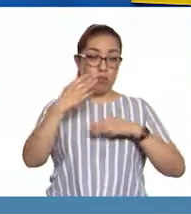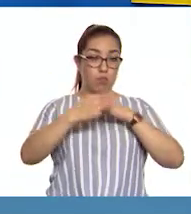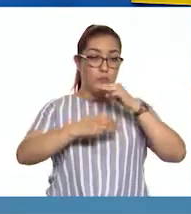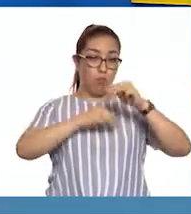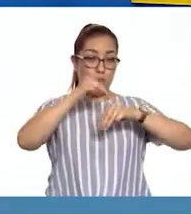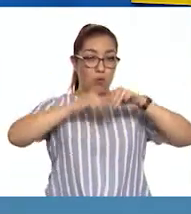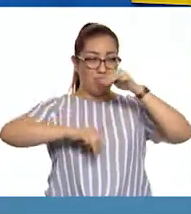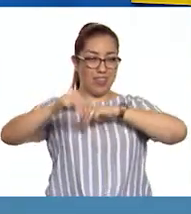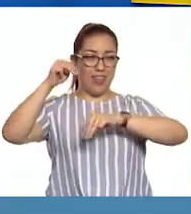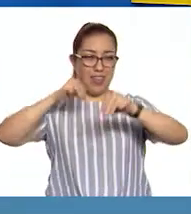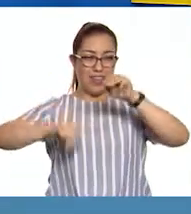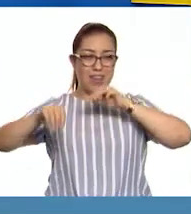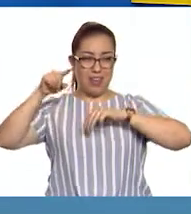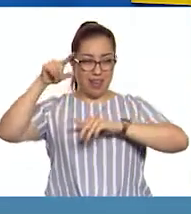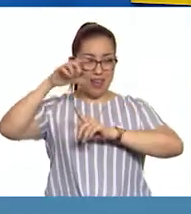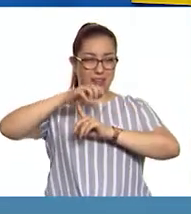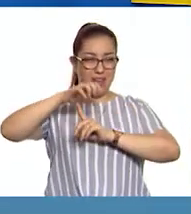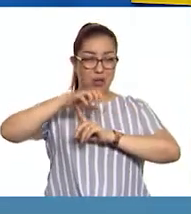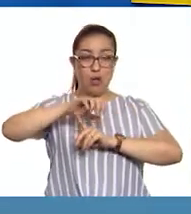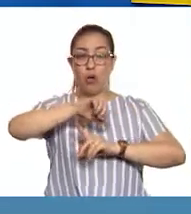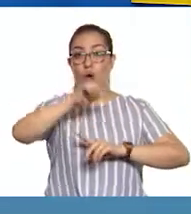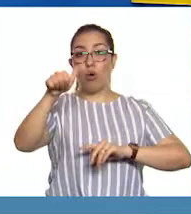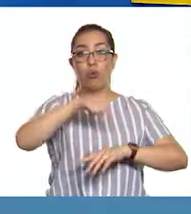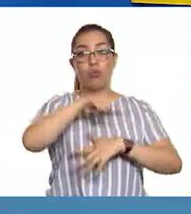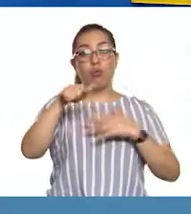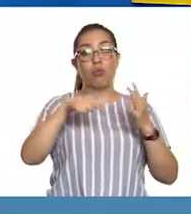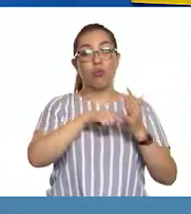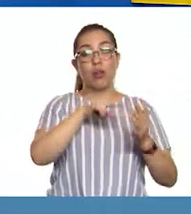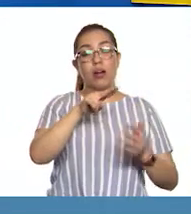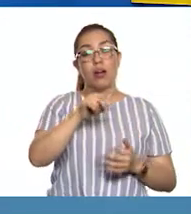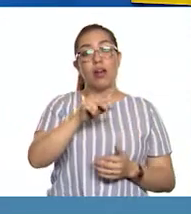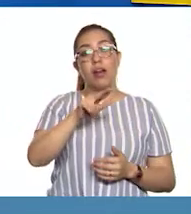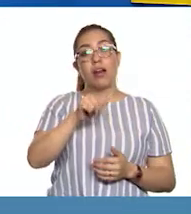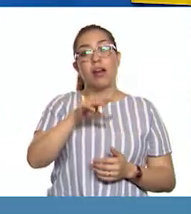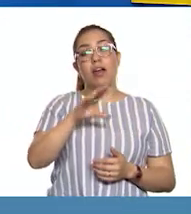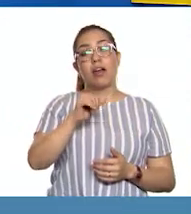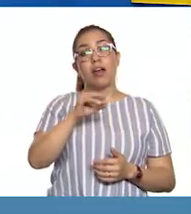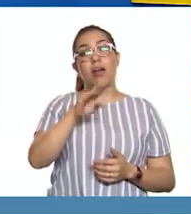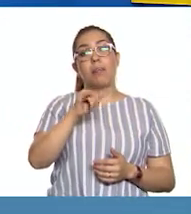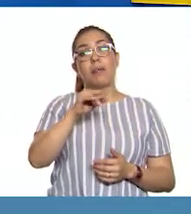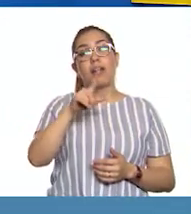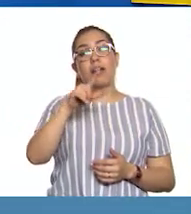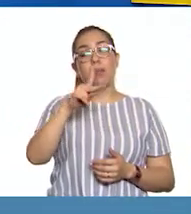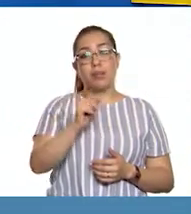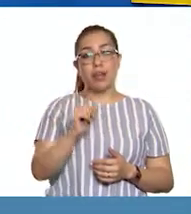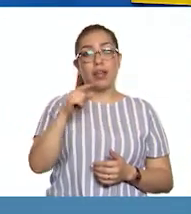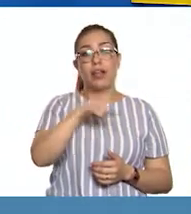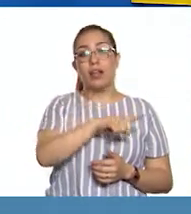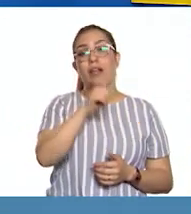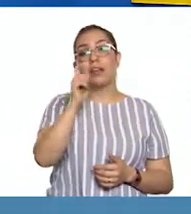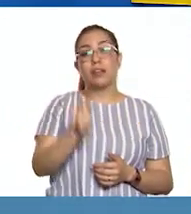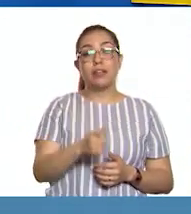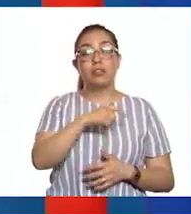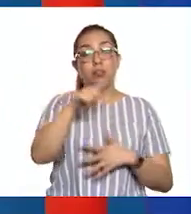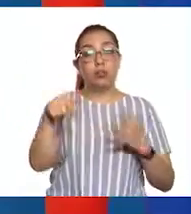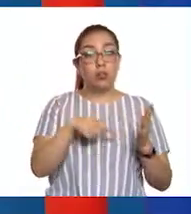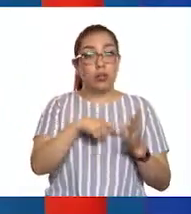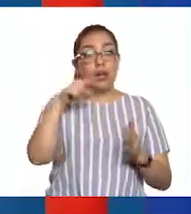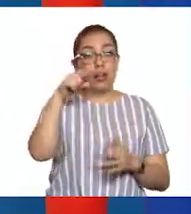Nanacamilpa, en Tlaxcala, que quiere decir en español lugar donde crecen los hongos.